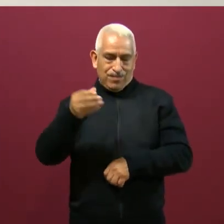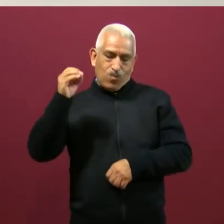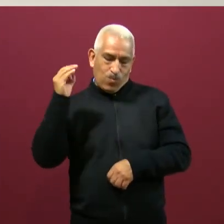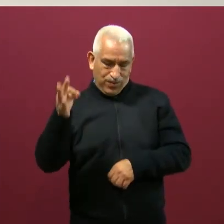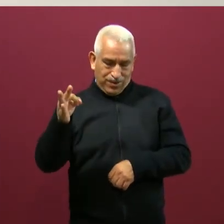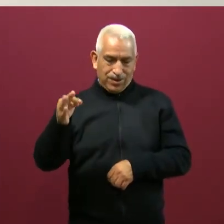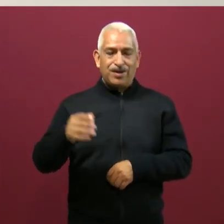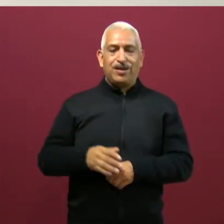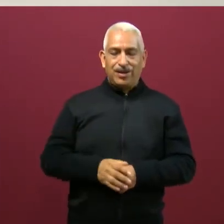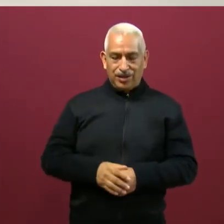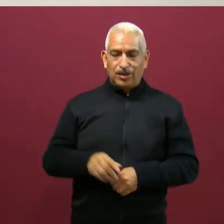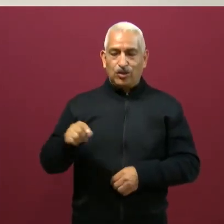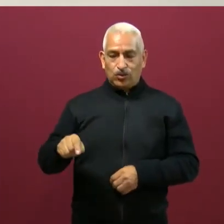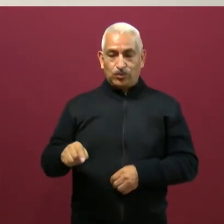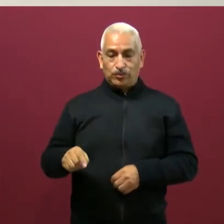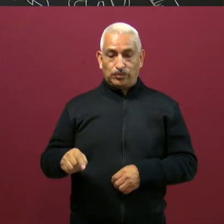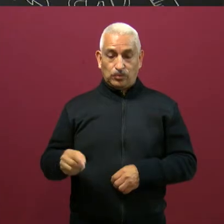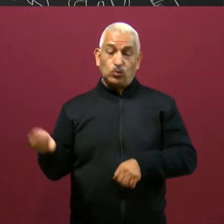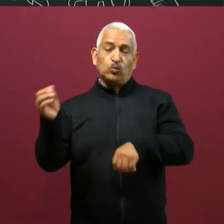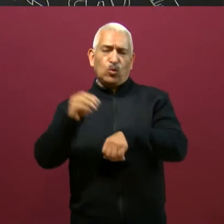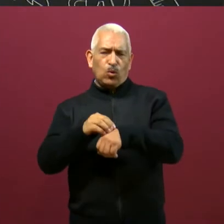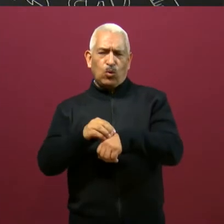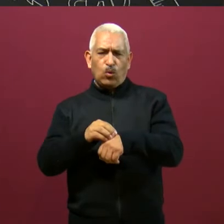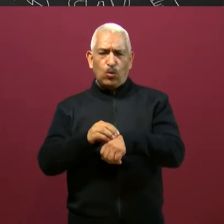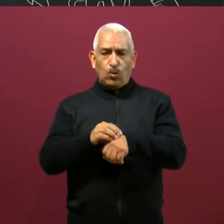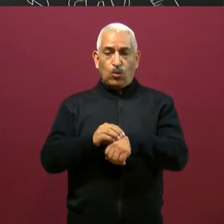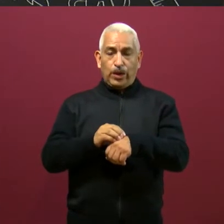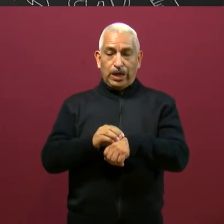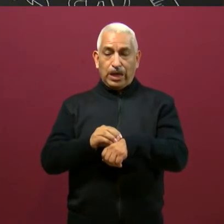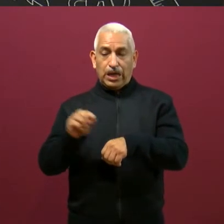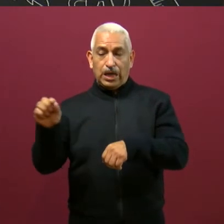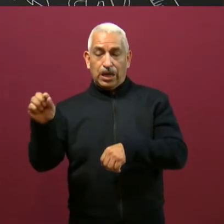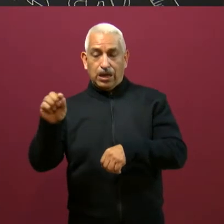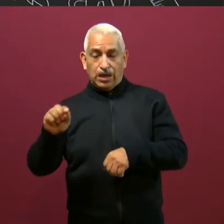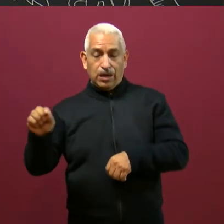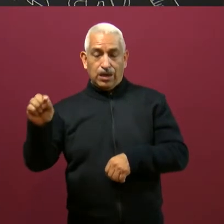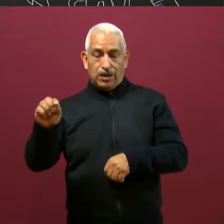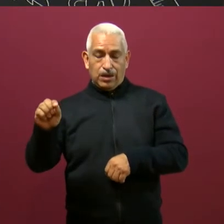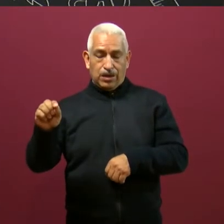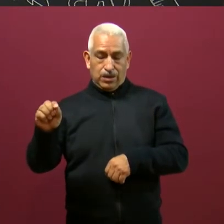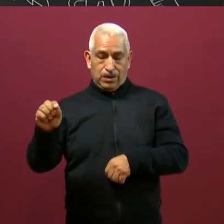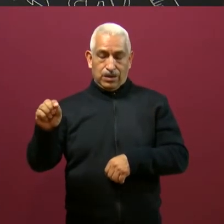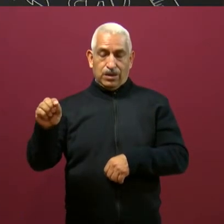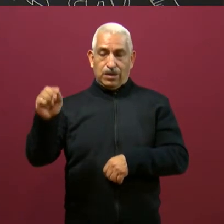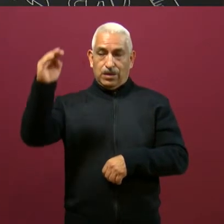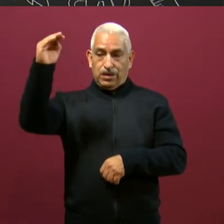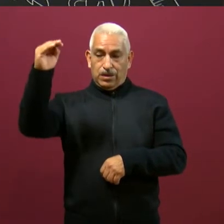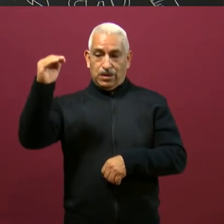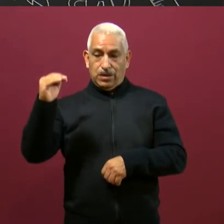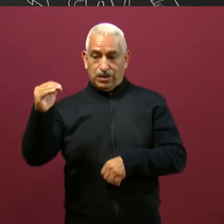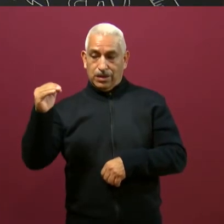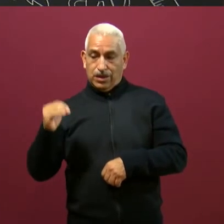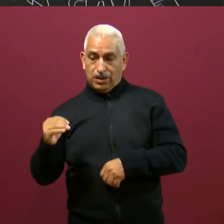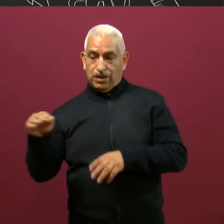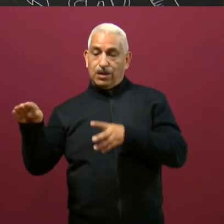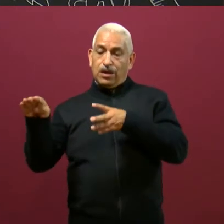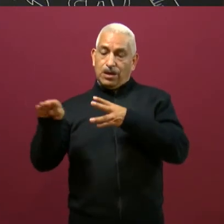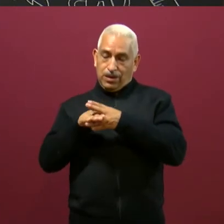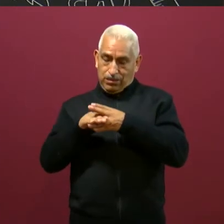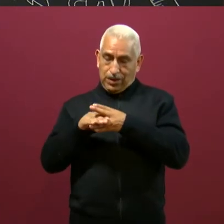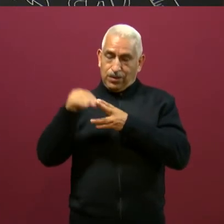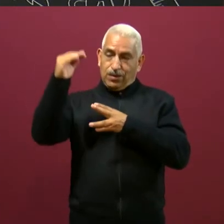Está colocado el espacio en el segundo del lado